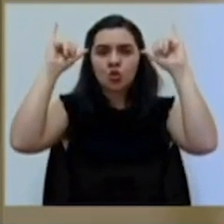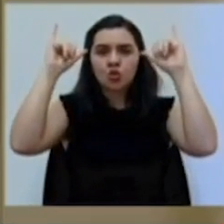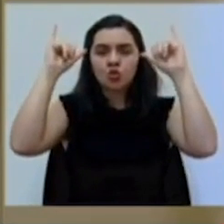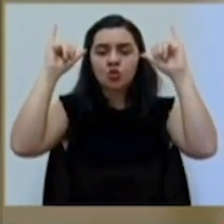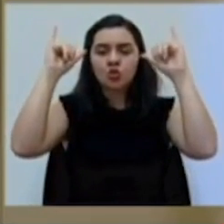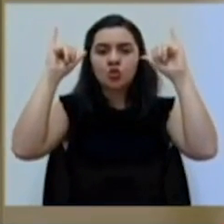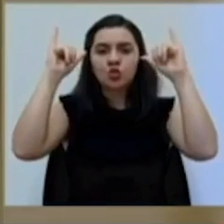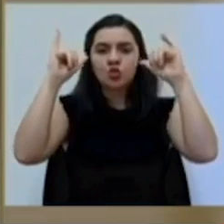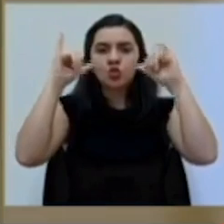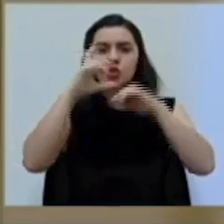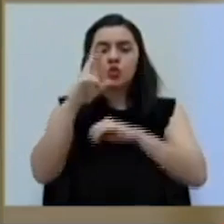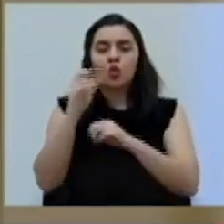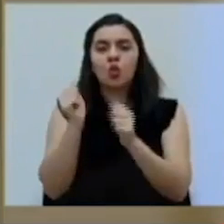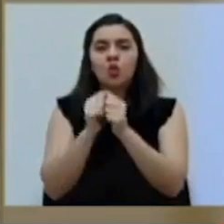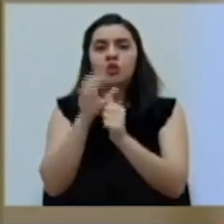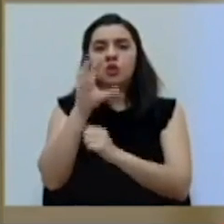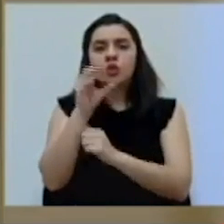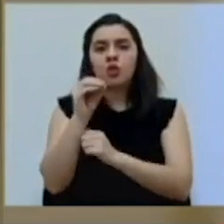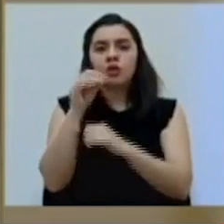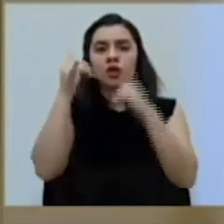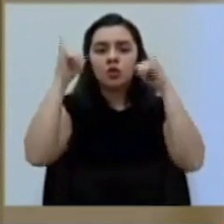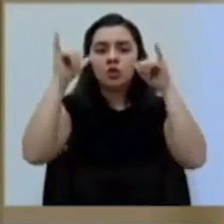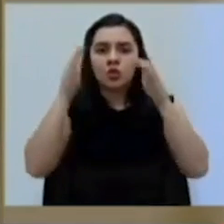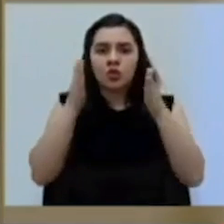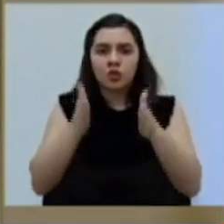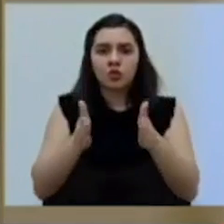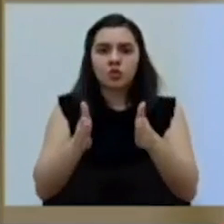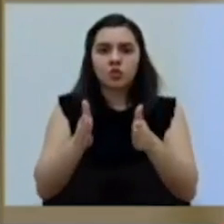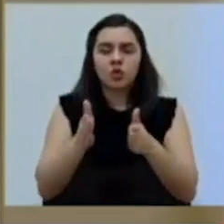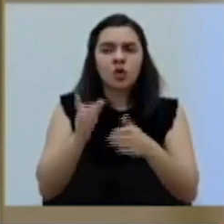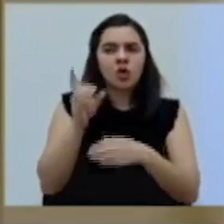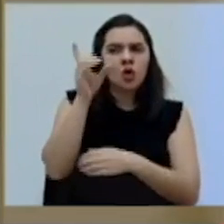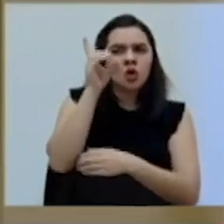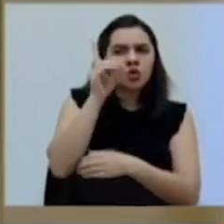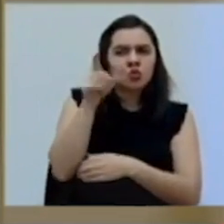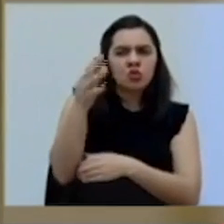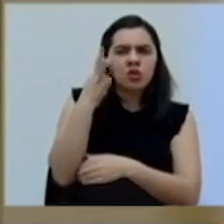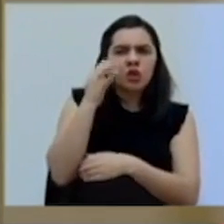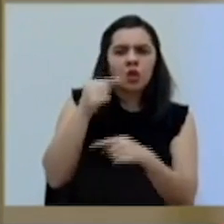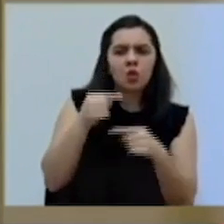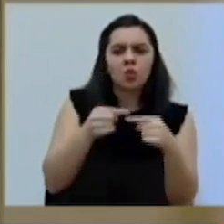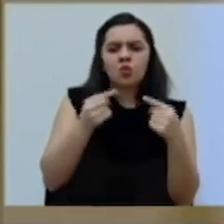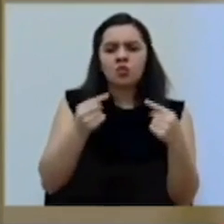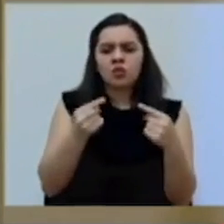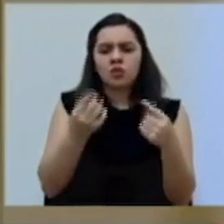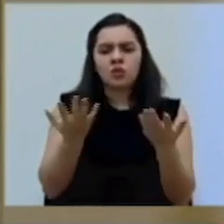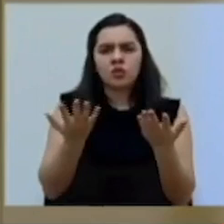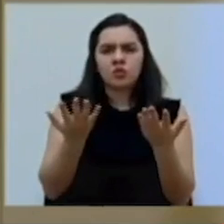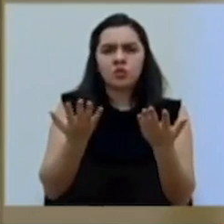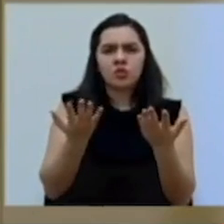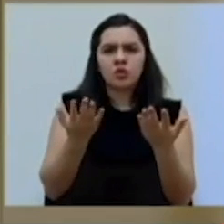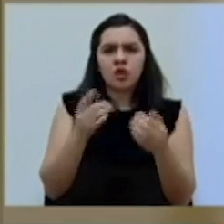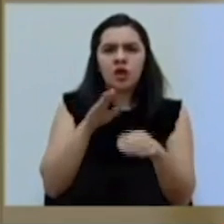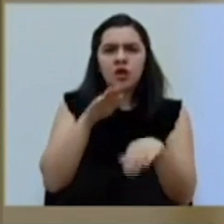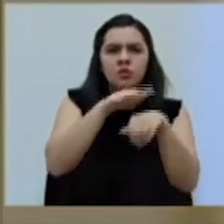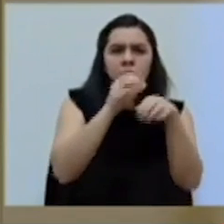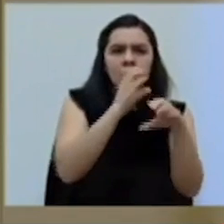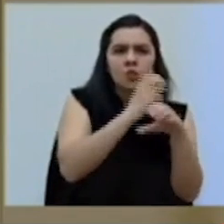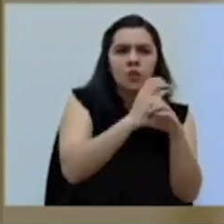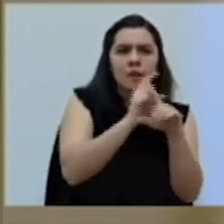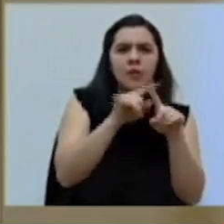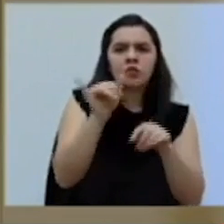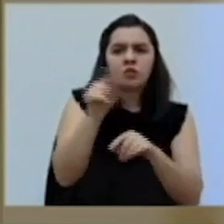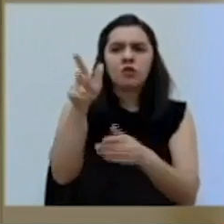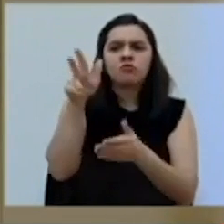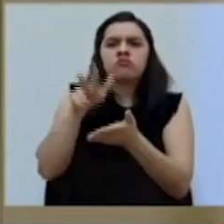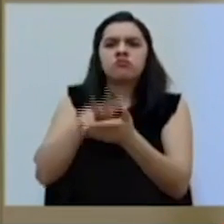50 toreros. Doctor, no cree que es contradictorio llamar a cuidarse, pero al mismo tiempo dan visto